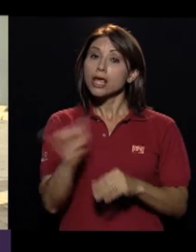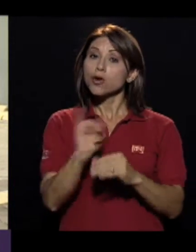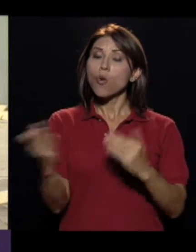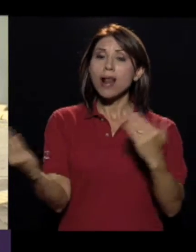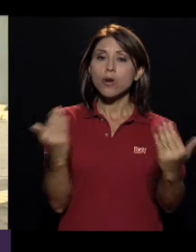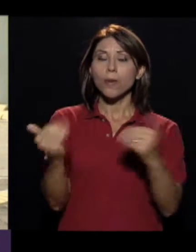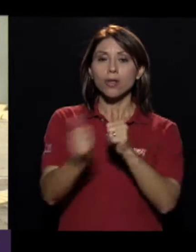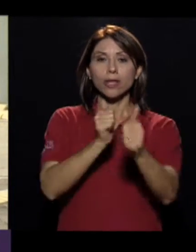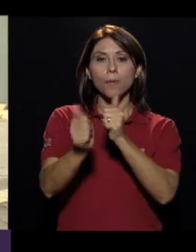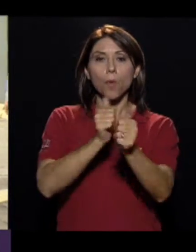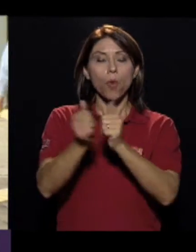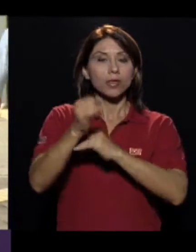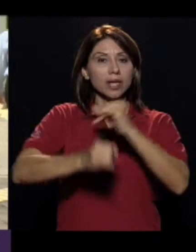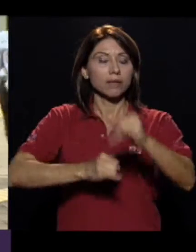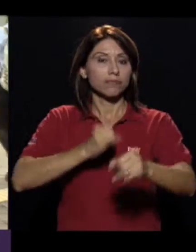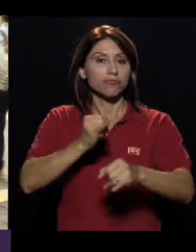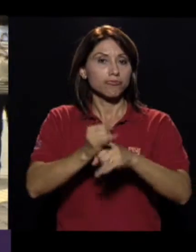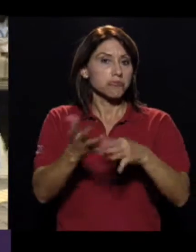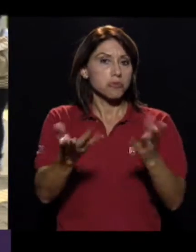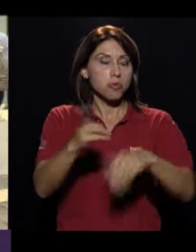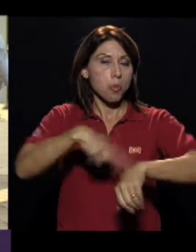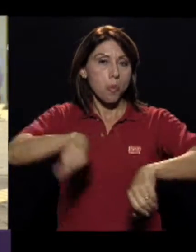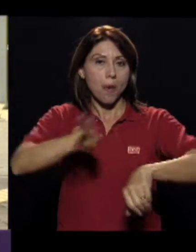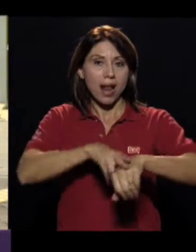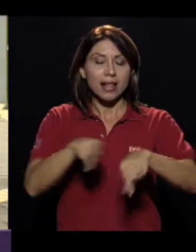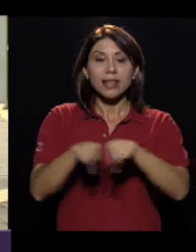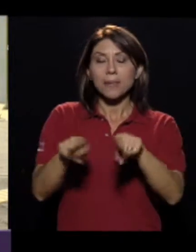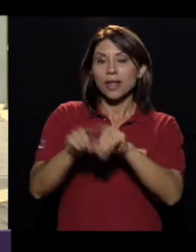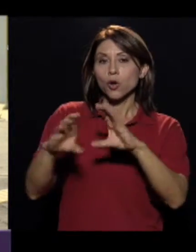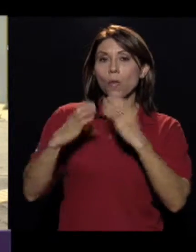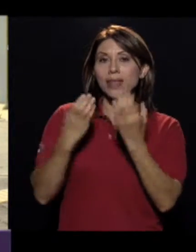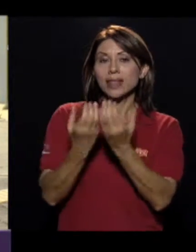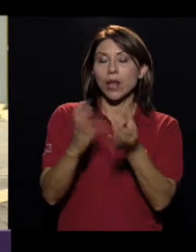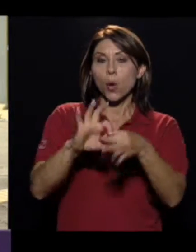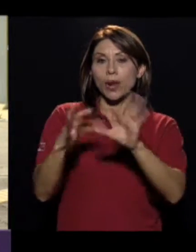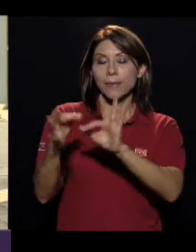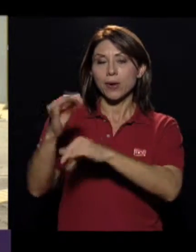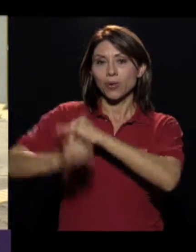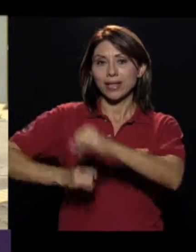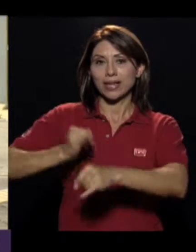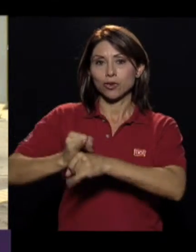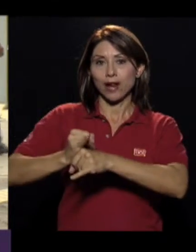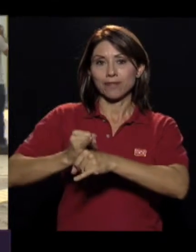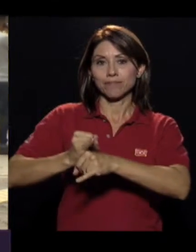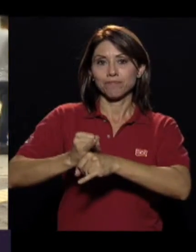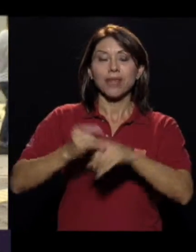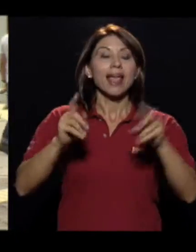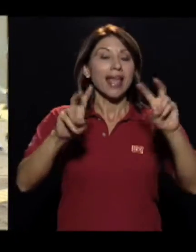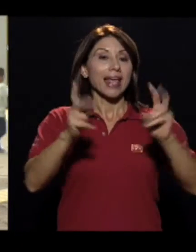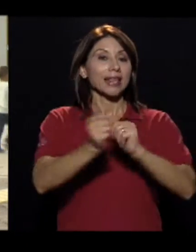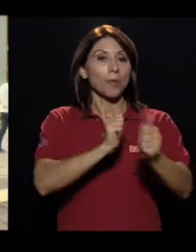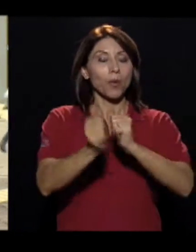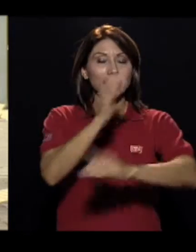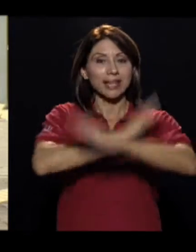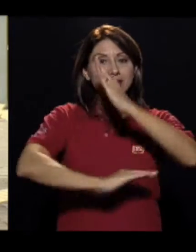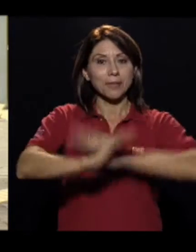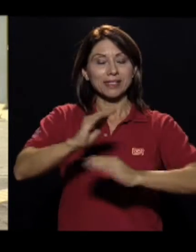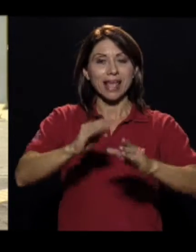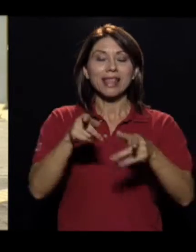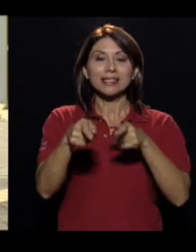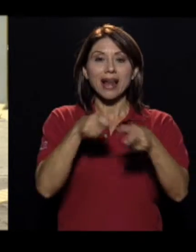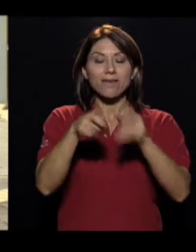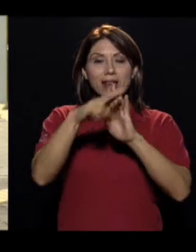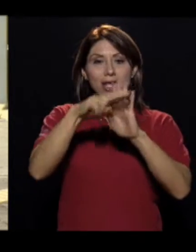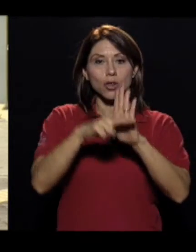está regido por el Comité Olímpico Internacional, en el deporte de discapacidad está regido por el Comité